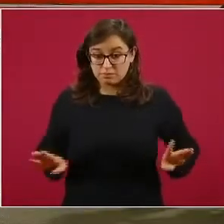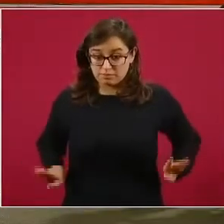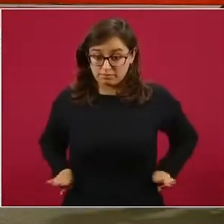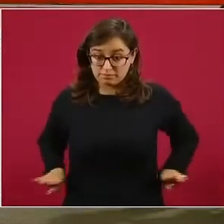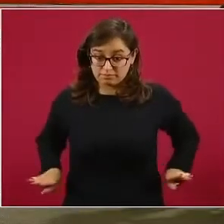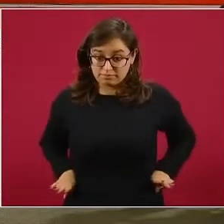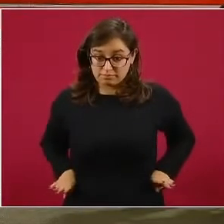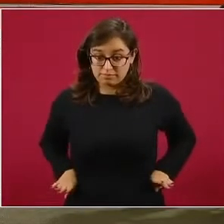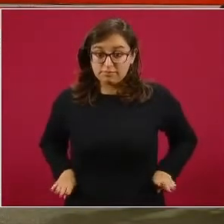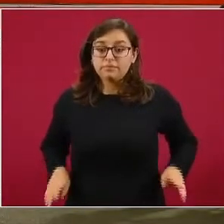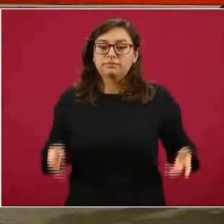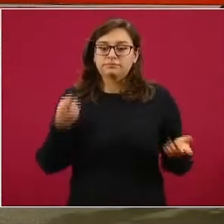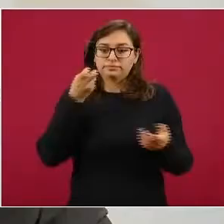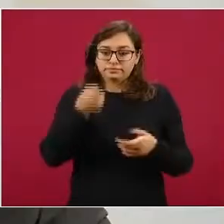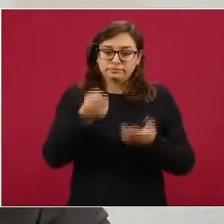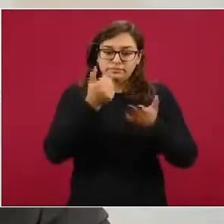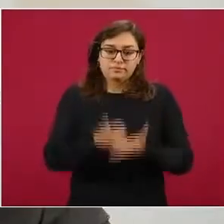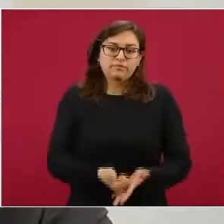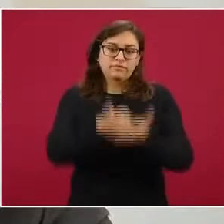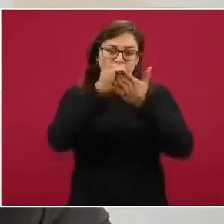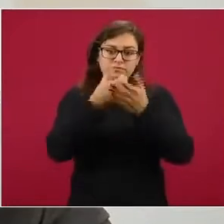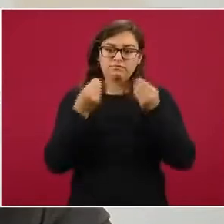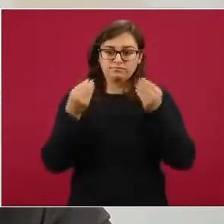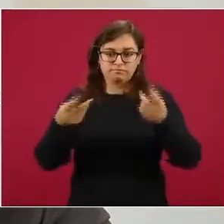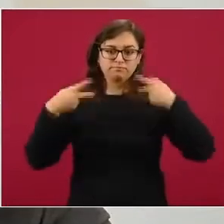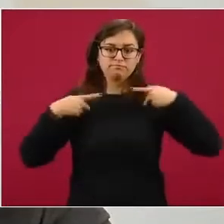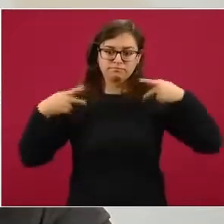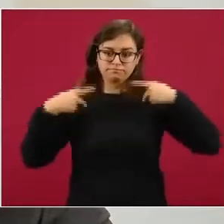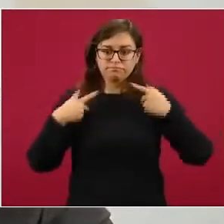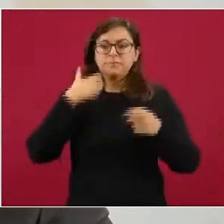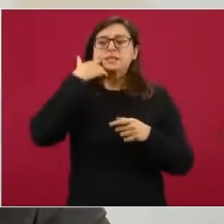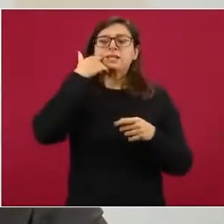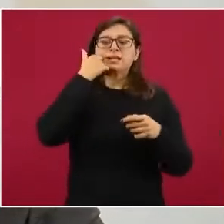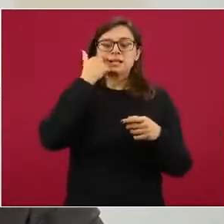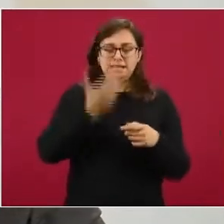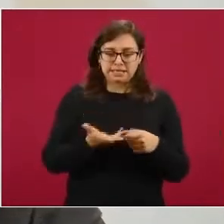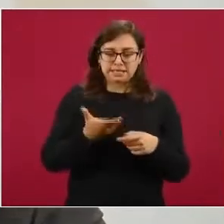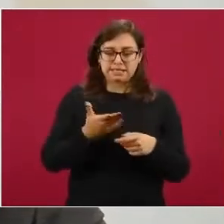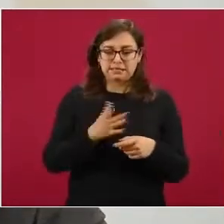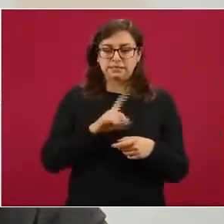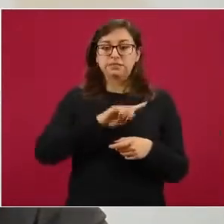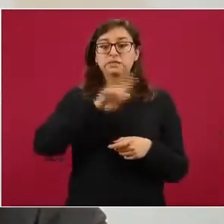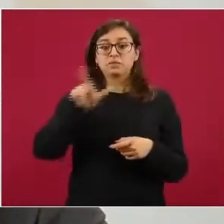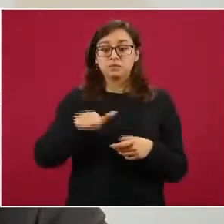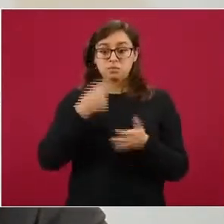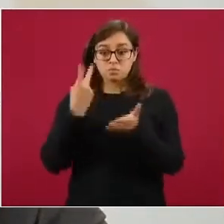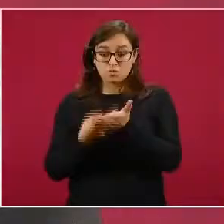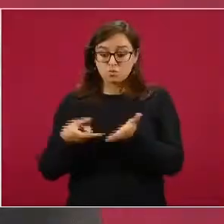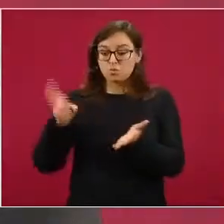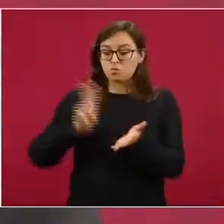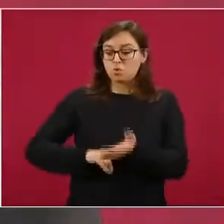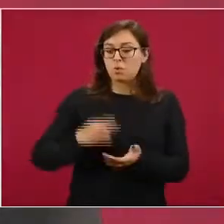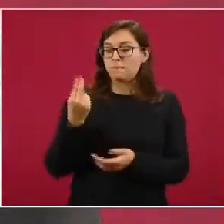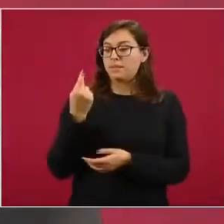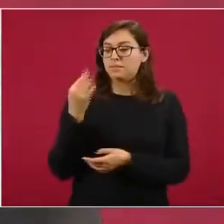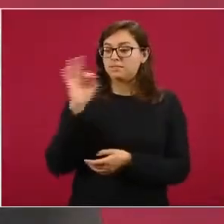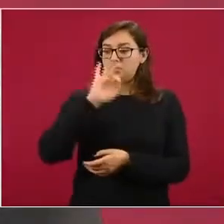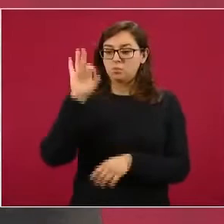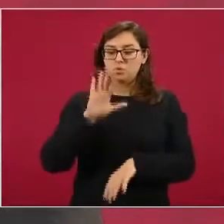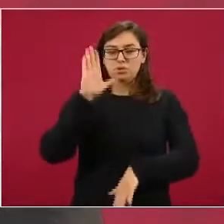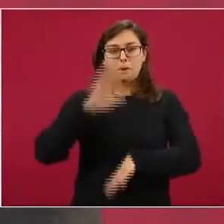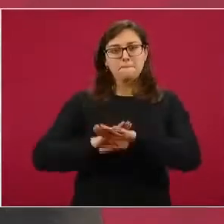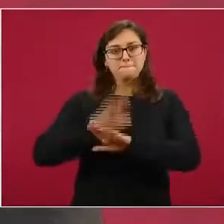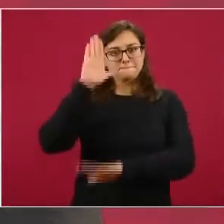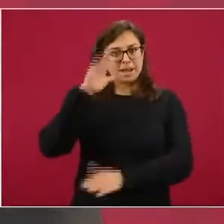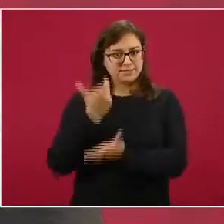Eso nos jala muchas personas que tienen esa motivación. Después hay un sobresueldo de un 25%. El